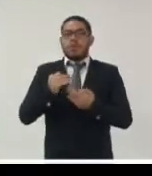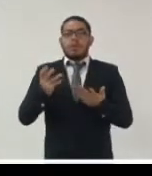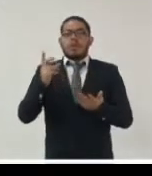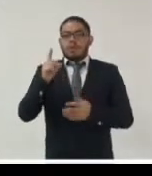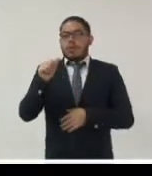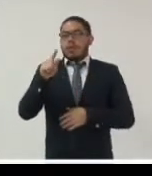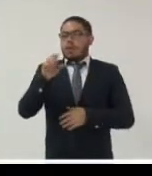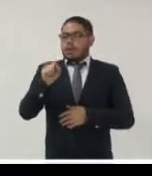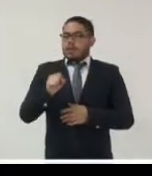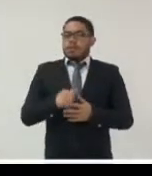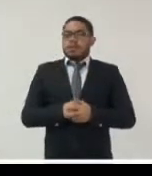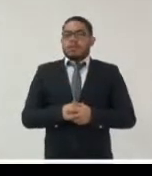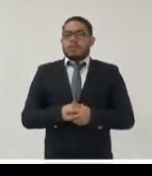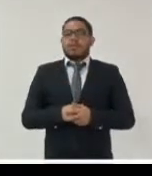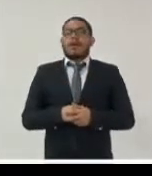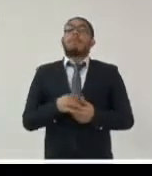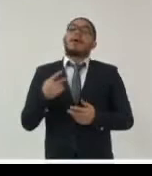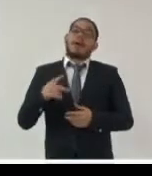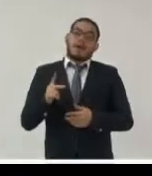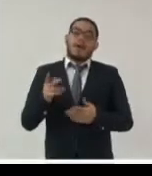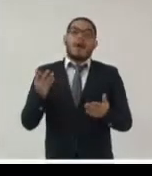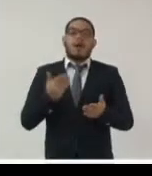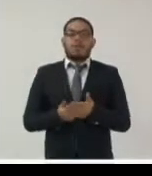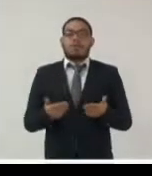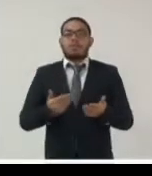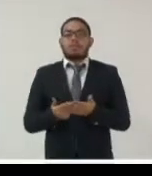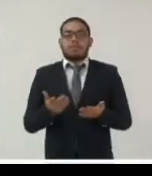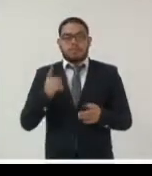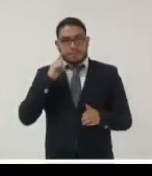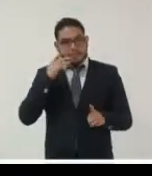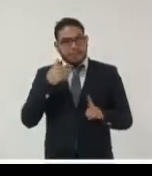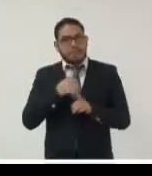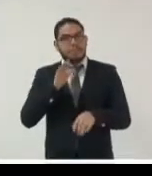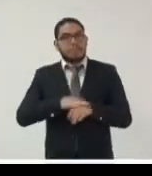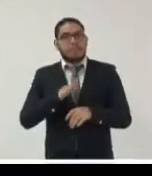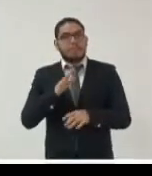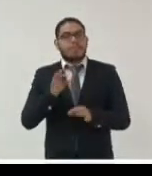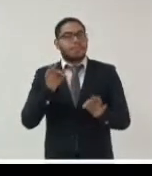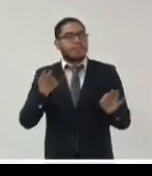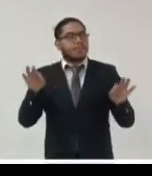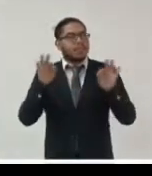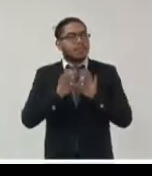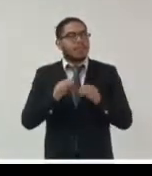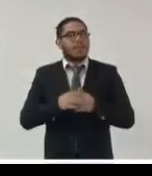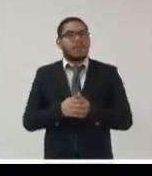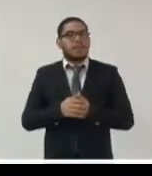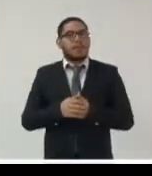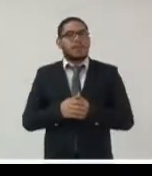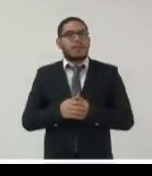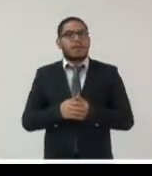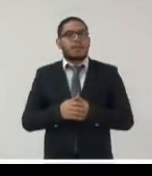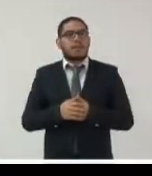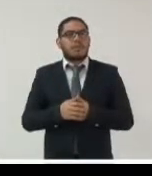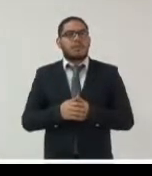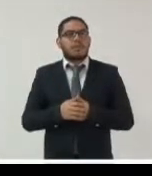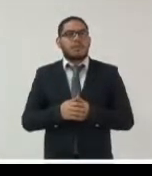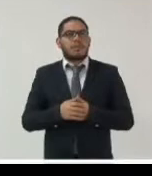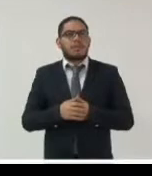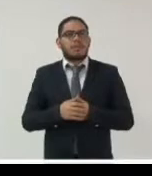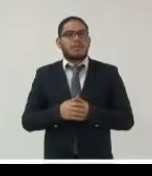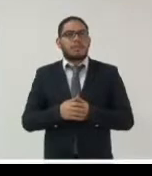pero ahora con más complejidad con más especificidad eso quiere decir que un documento de archivo